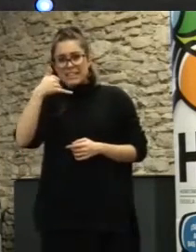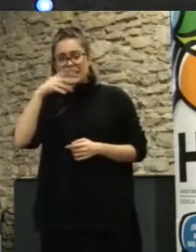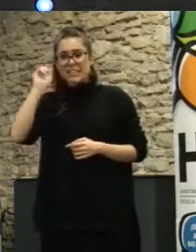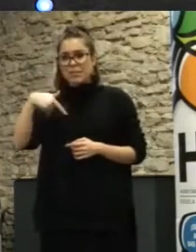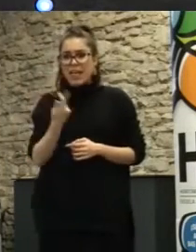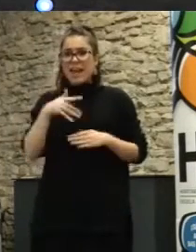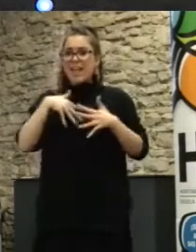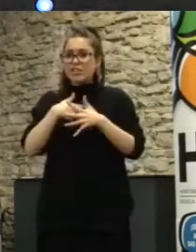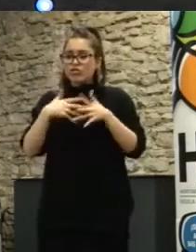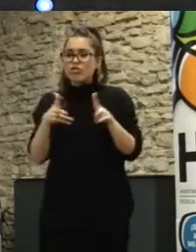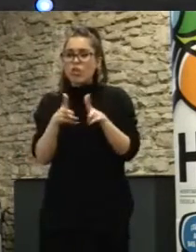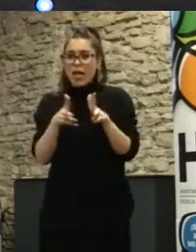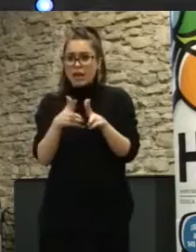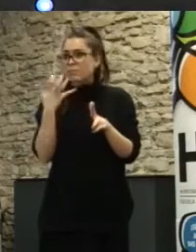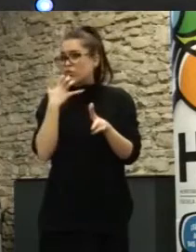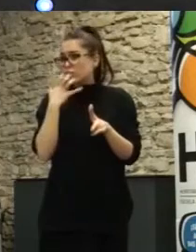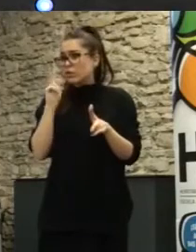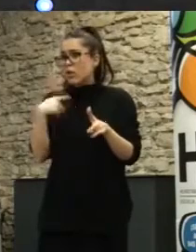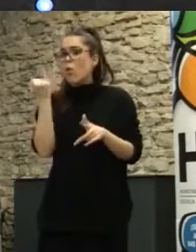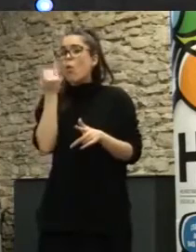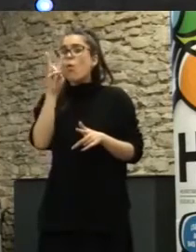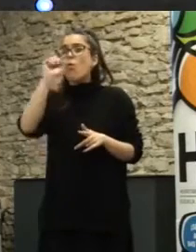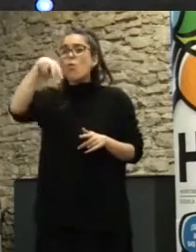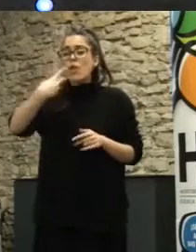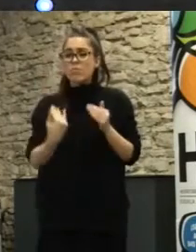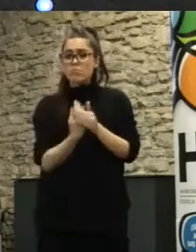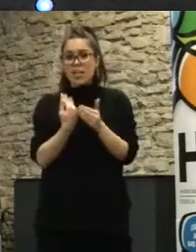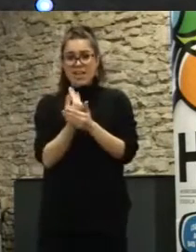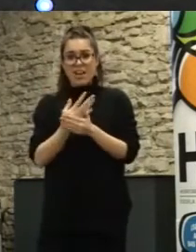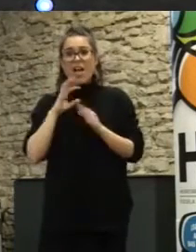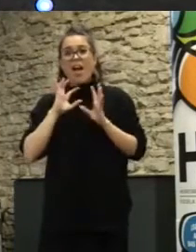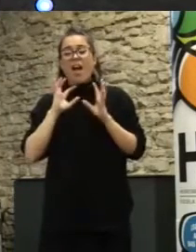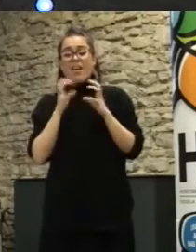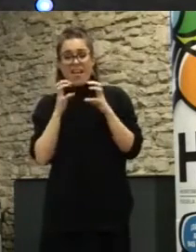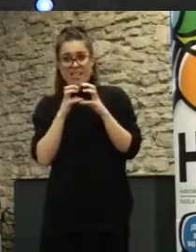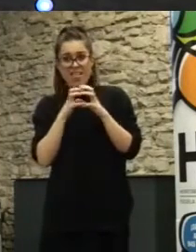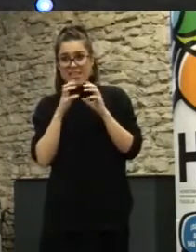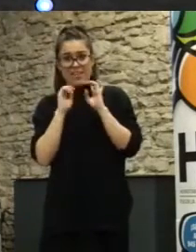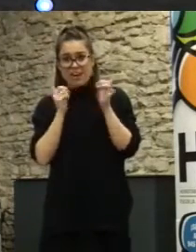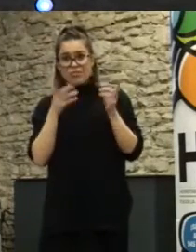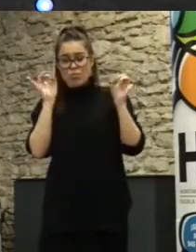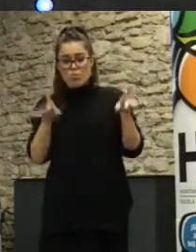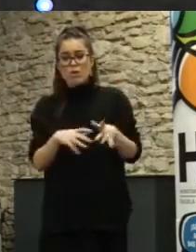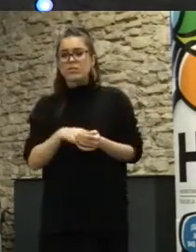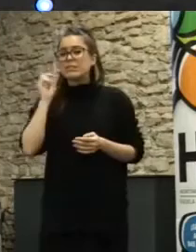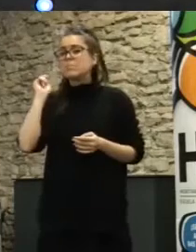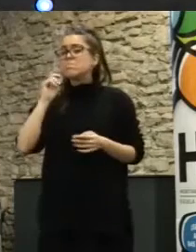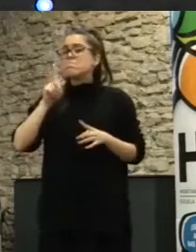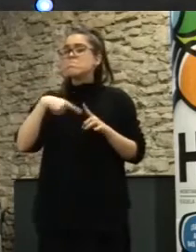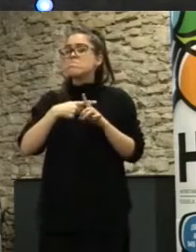sociales como el caso de Junt pueden ser útiles y el análisis de los grandes datos